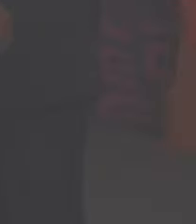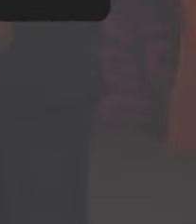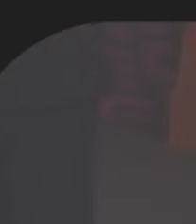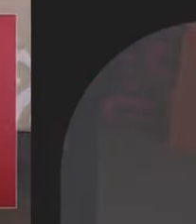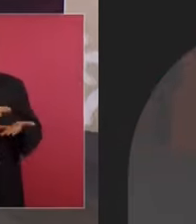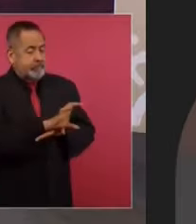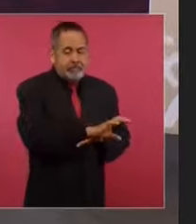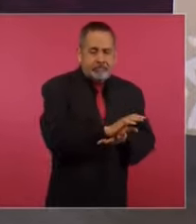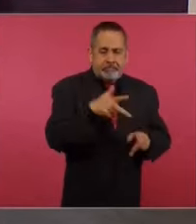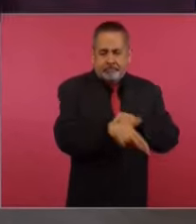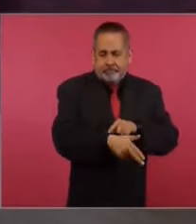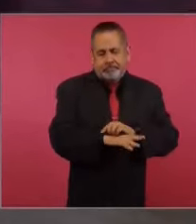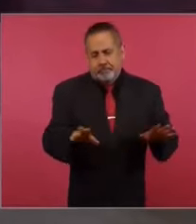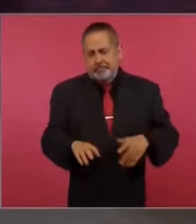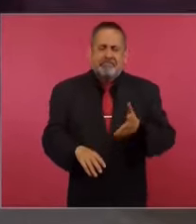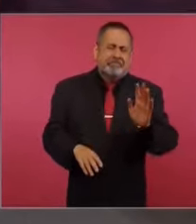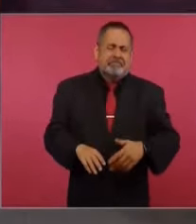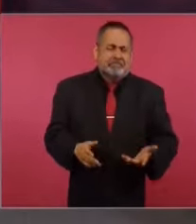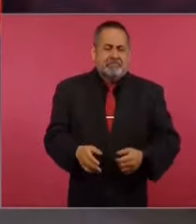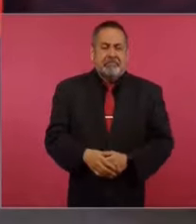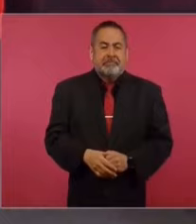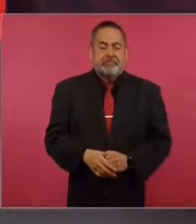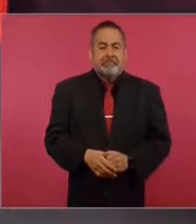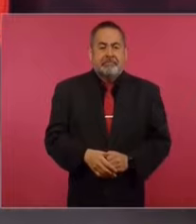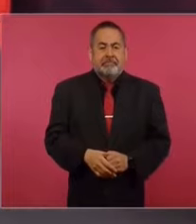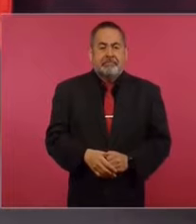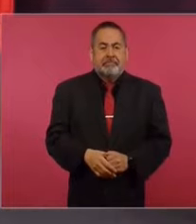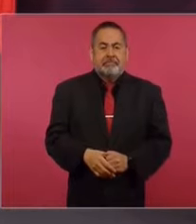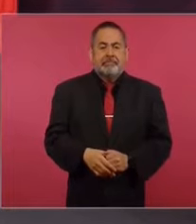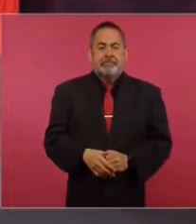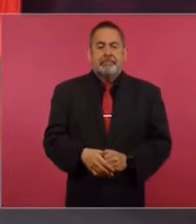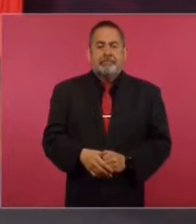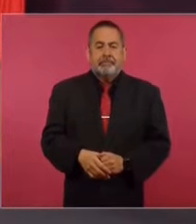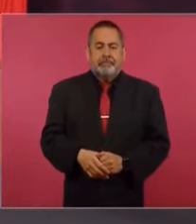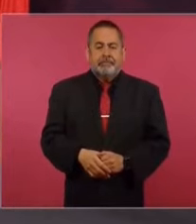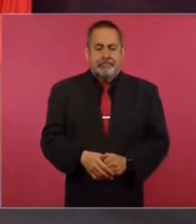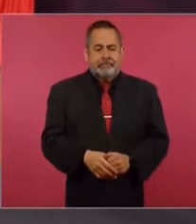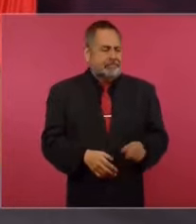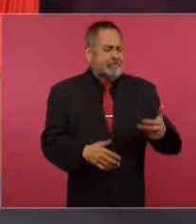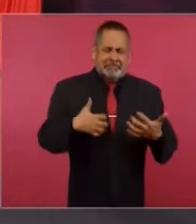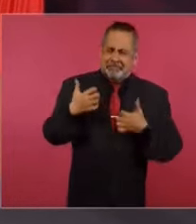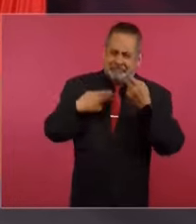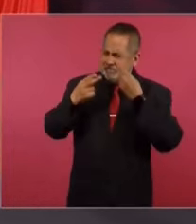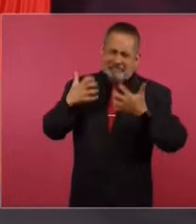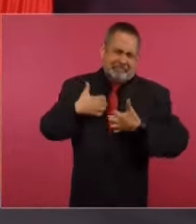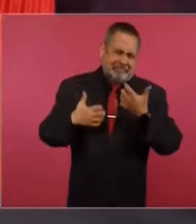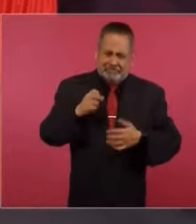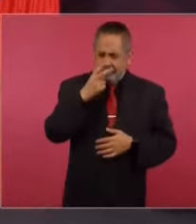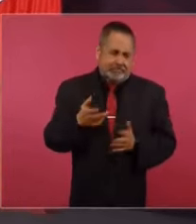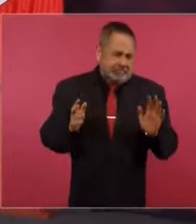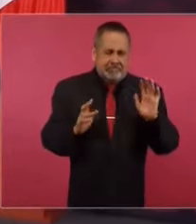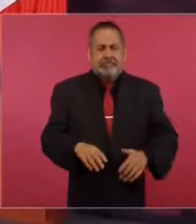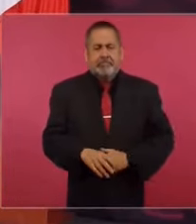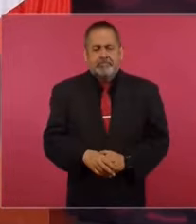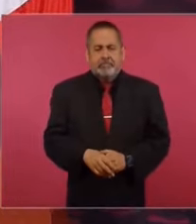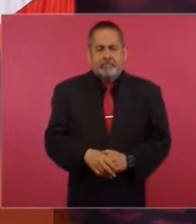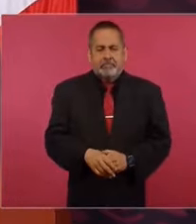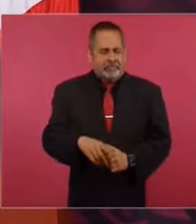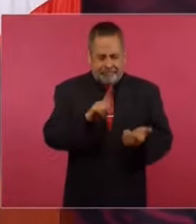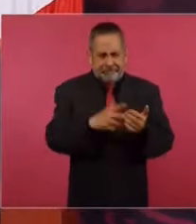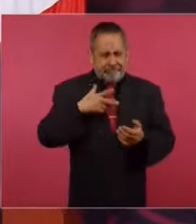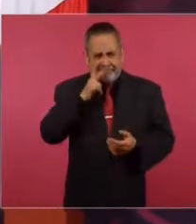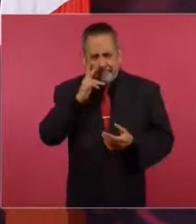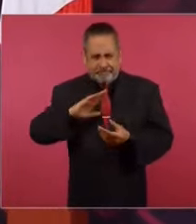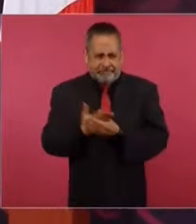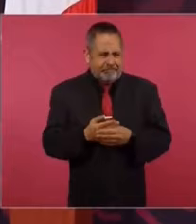de Mola. Pero no dejaba de ser un rumor, aunque sí hay información de financiamiento.